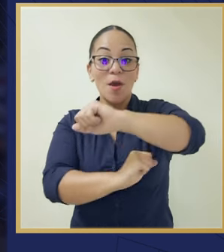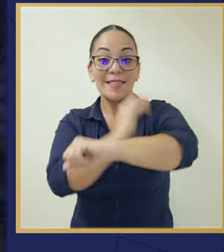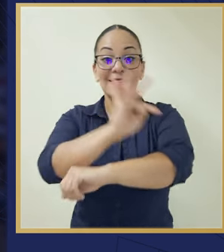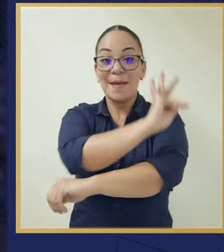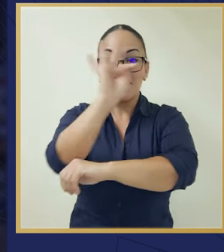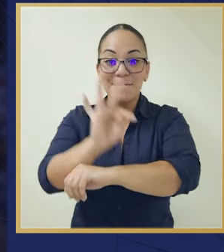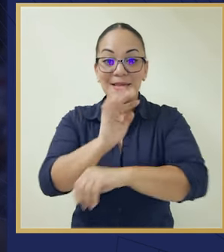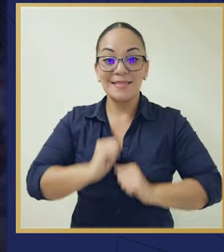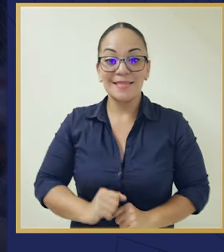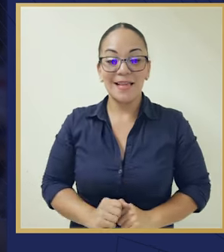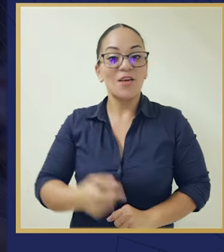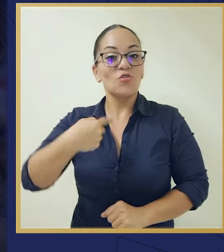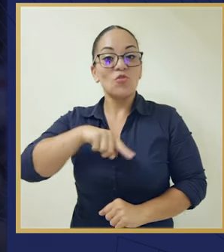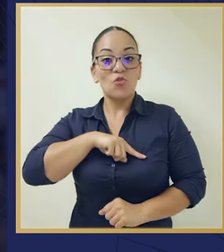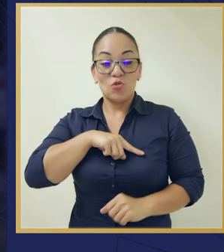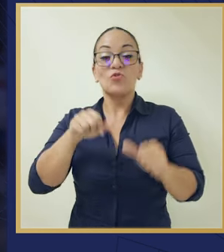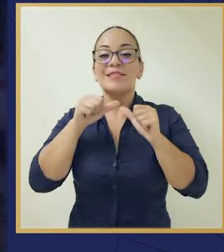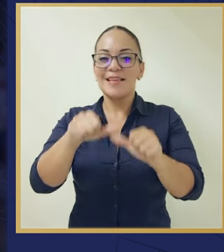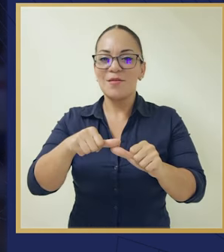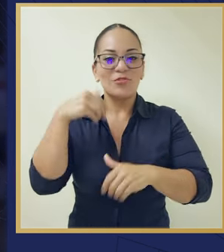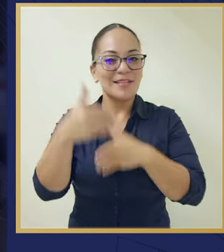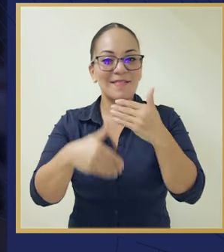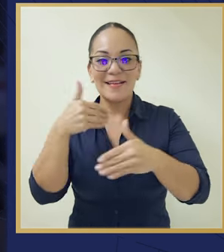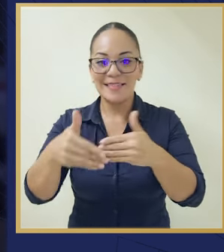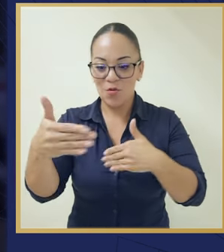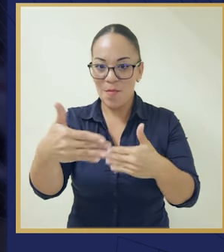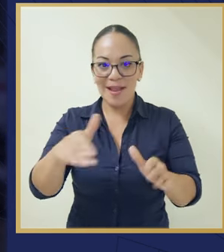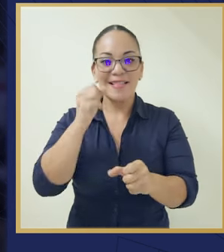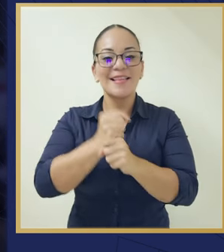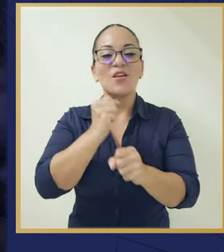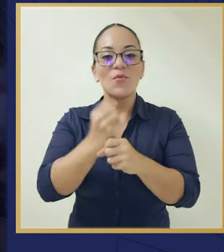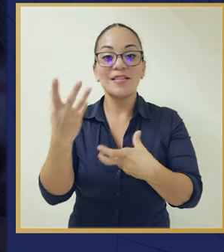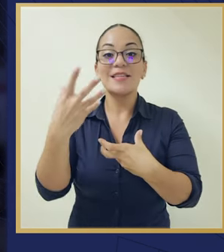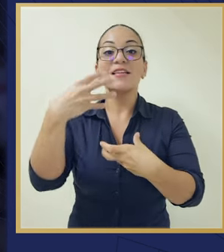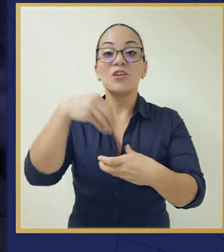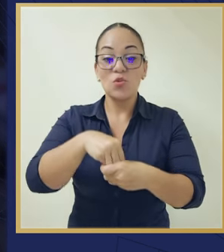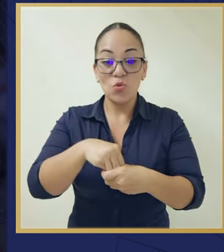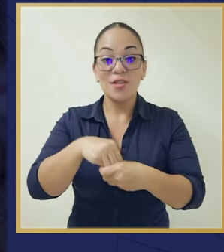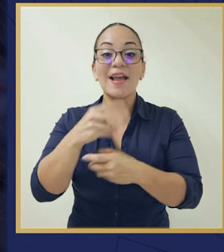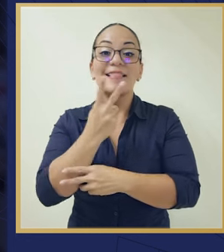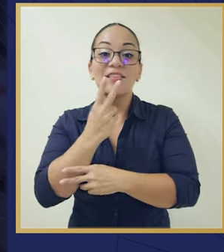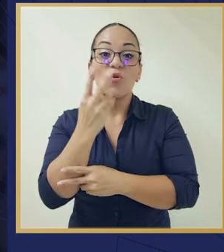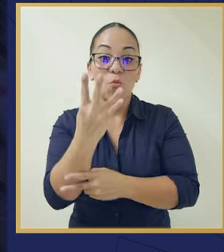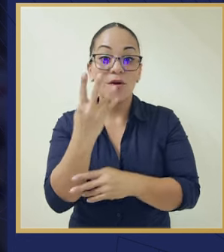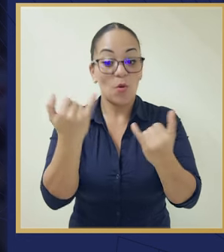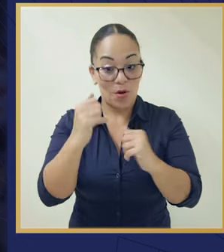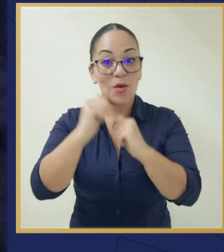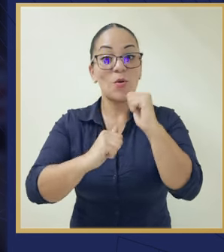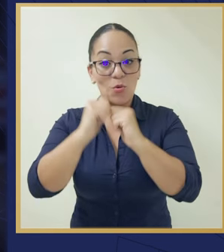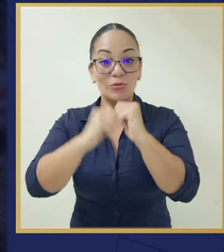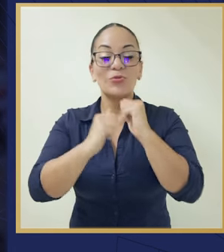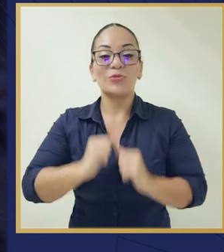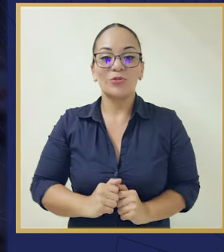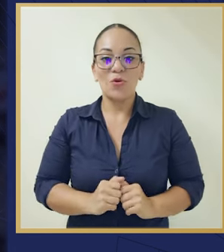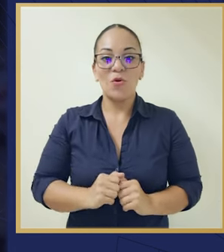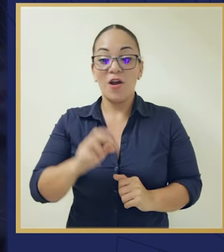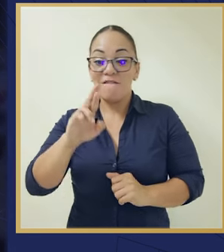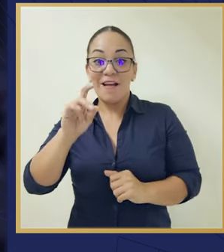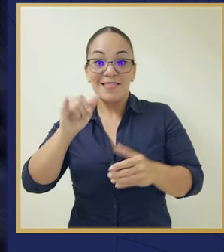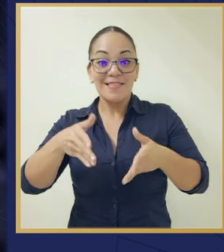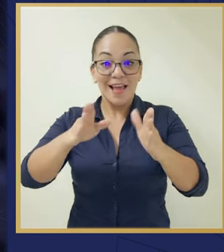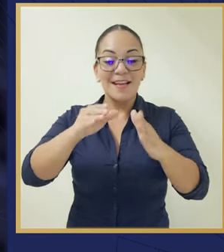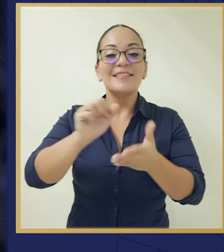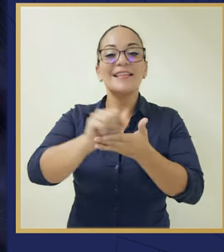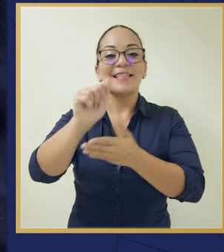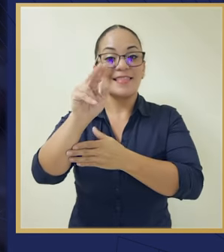puente Tempisque. Seguimos avanzando con otro paquete de obras que incluyen Artillo 4, que está en construcción en este momento. La